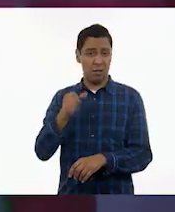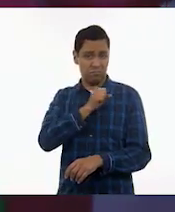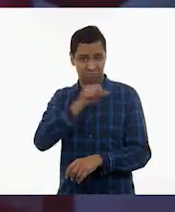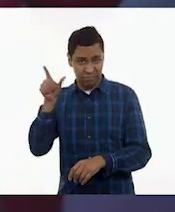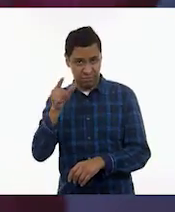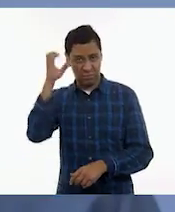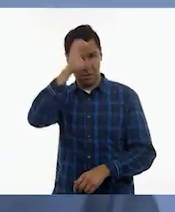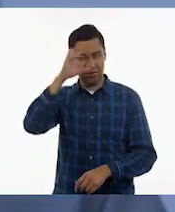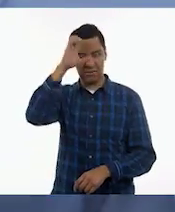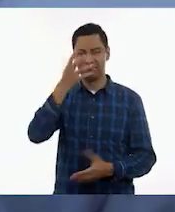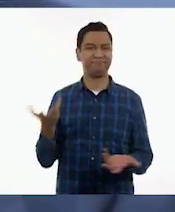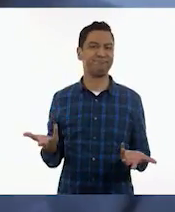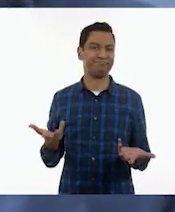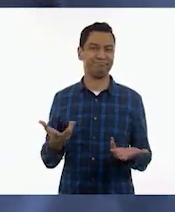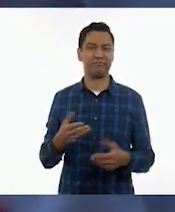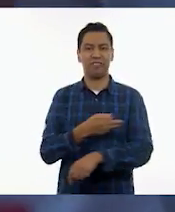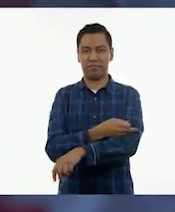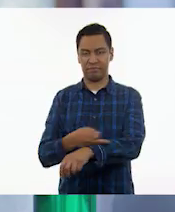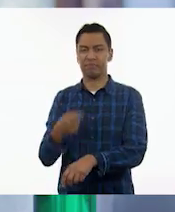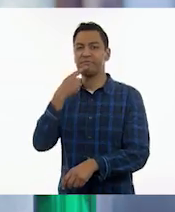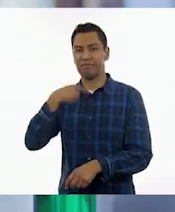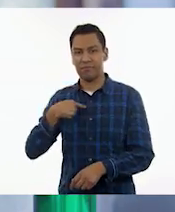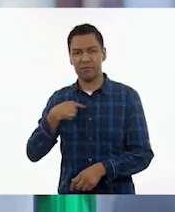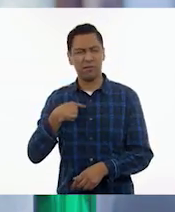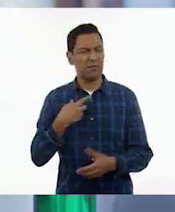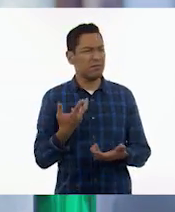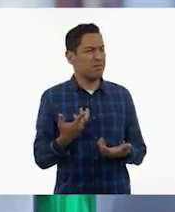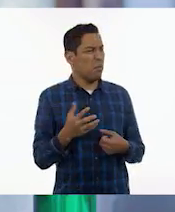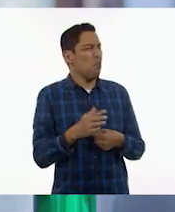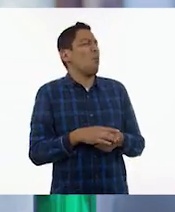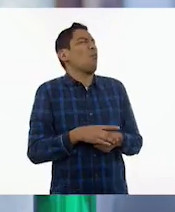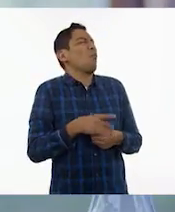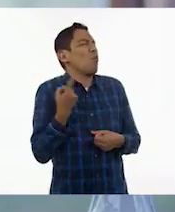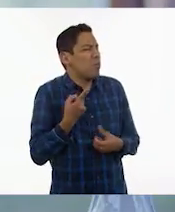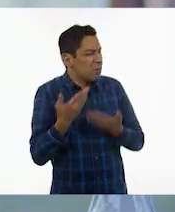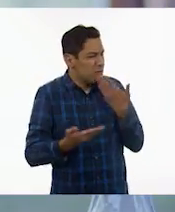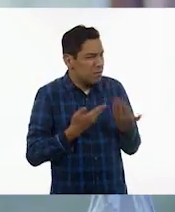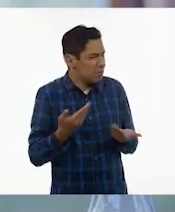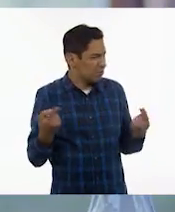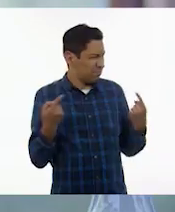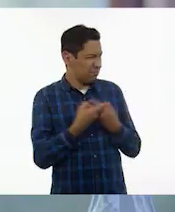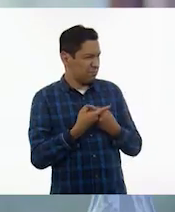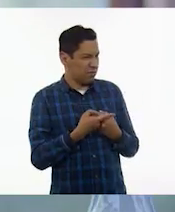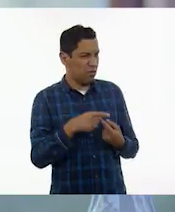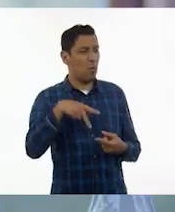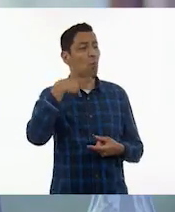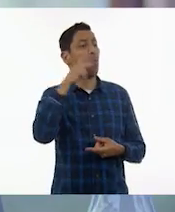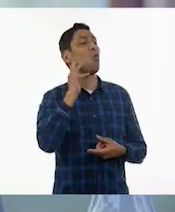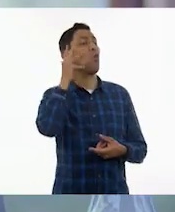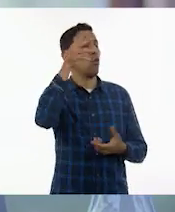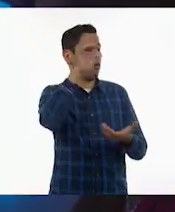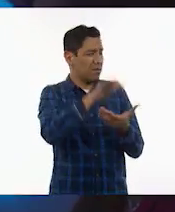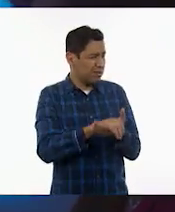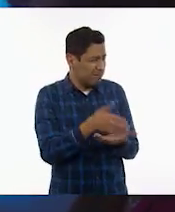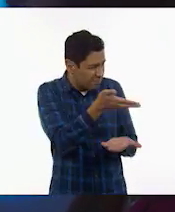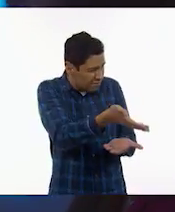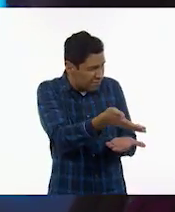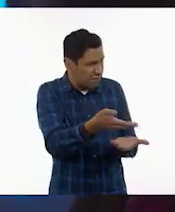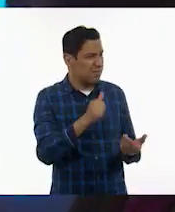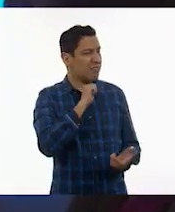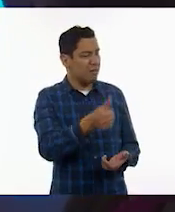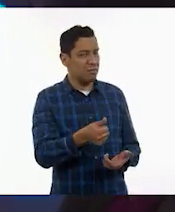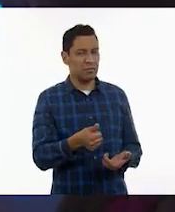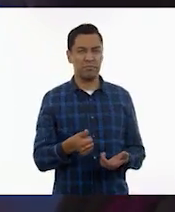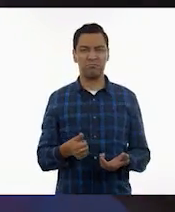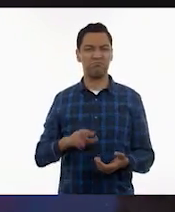ciencia. Y nunca faltó el familiar que me dijera, ¿Por qué estudias eso? Nadie se va a querer casar contigo. Decidí